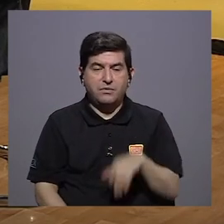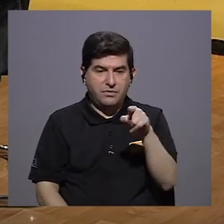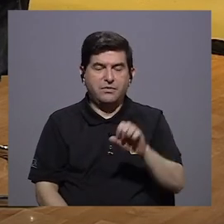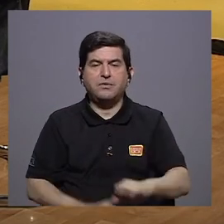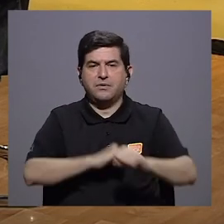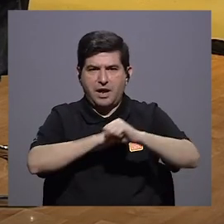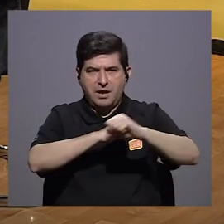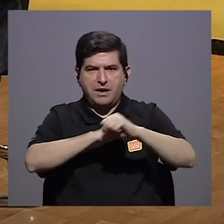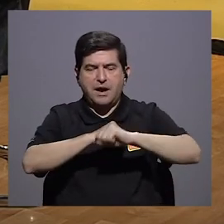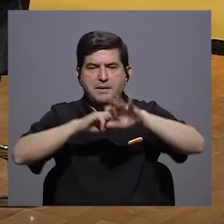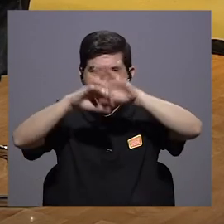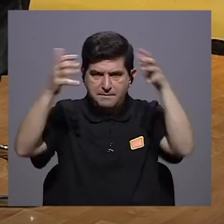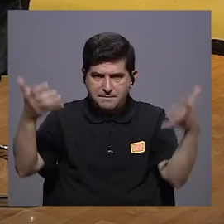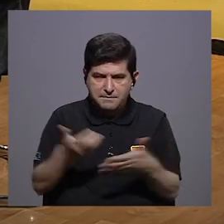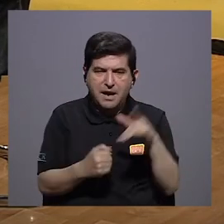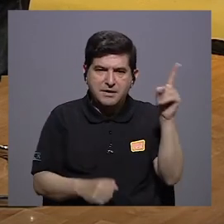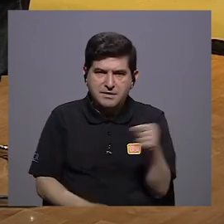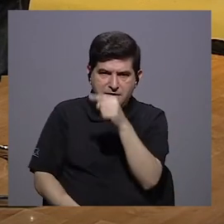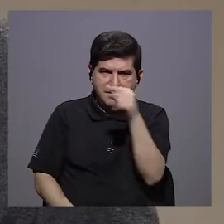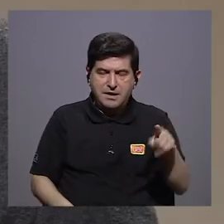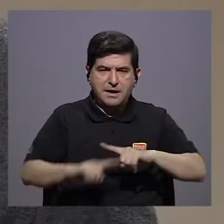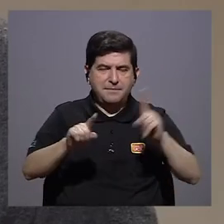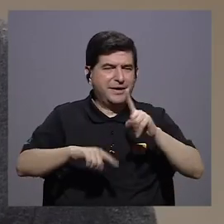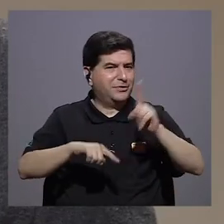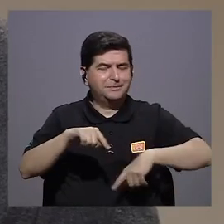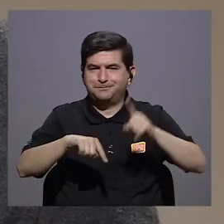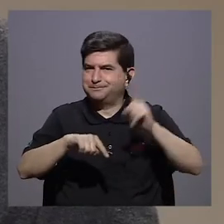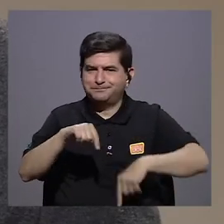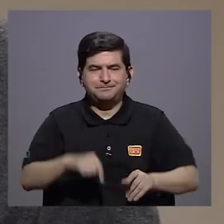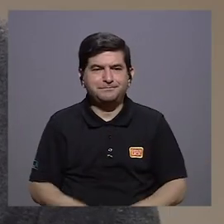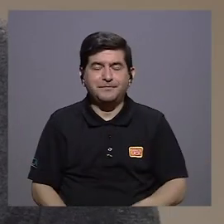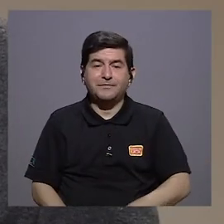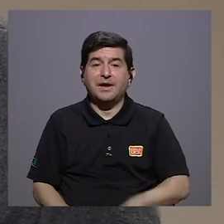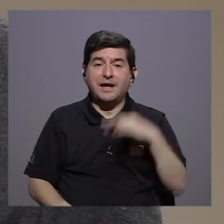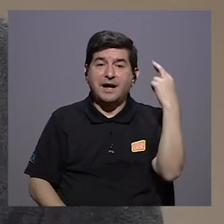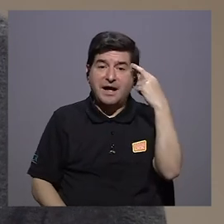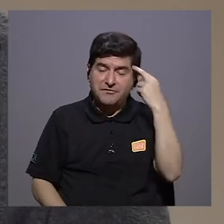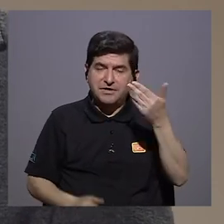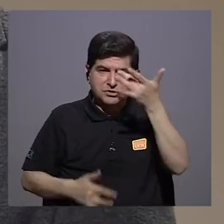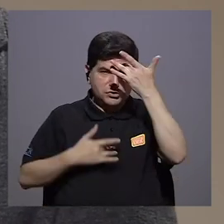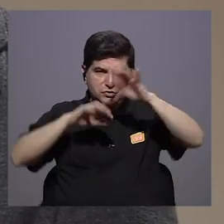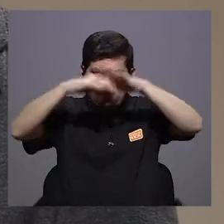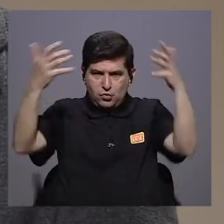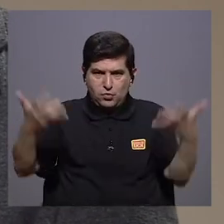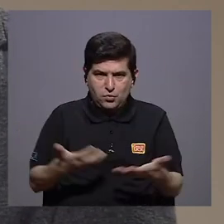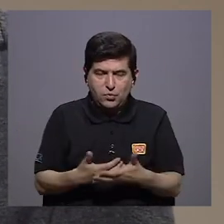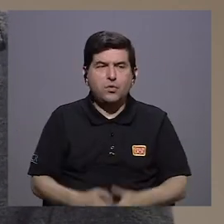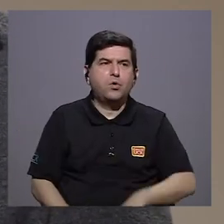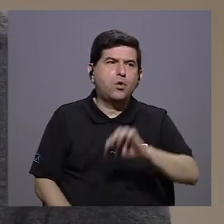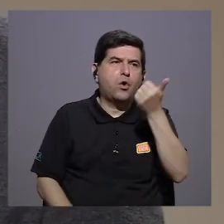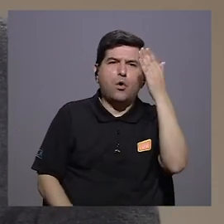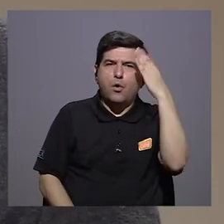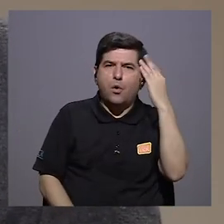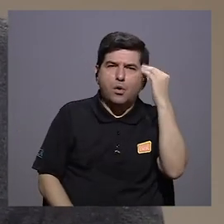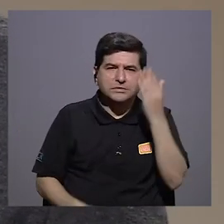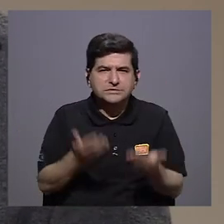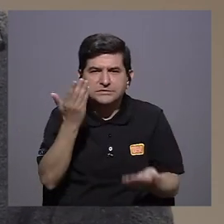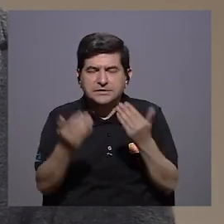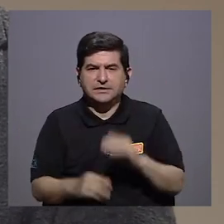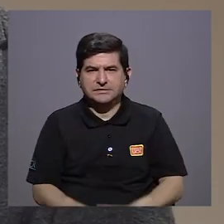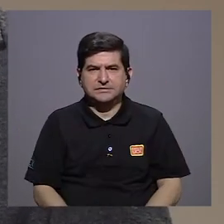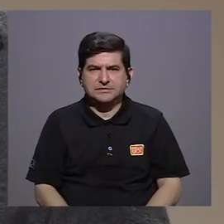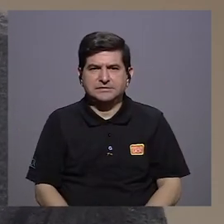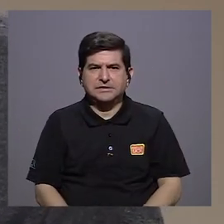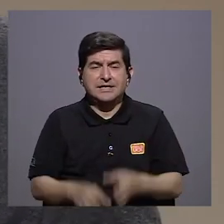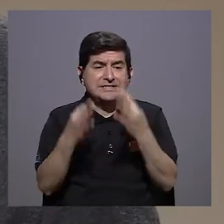porque estaban en una campaña casi global para erradicarla, pero no se está logrando por la pandemia. Y hay otras experiencias donde